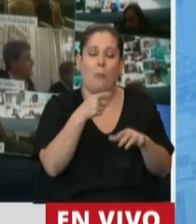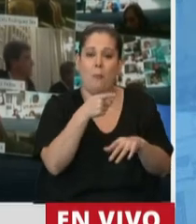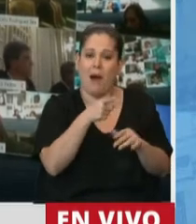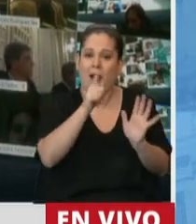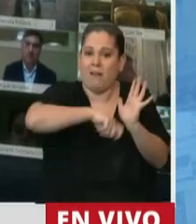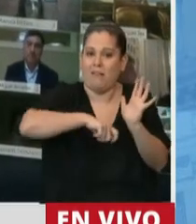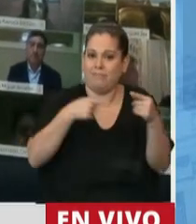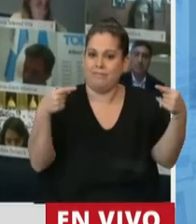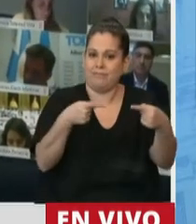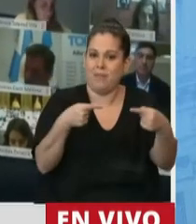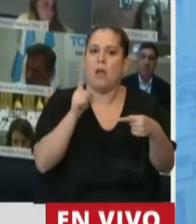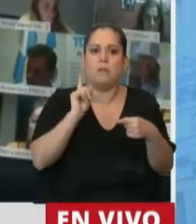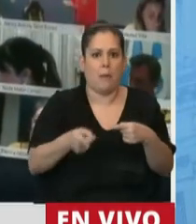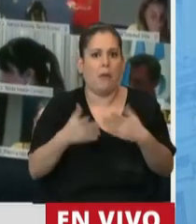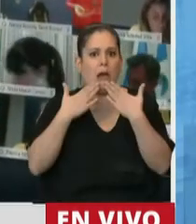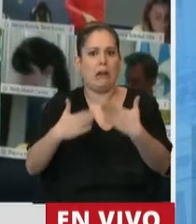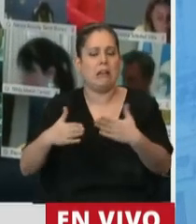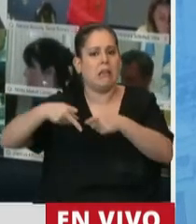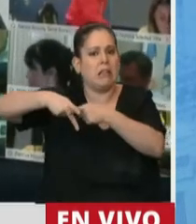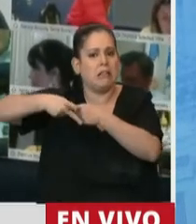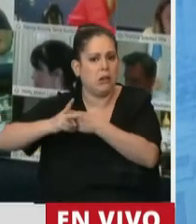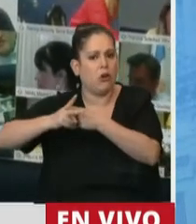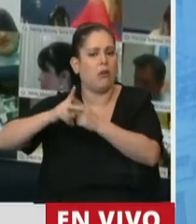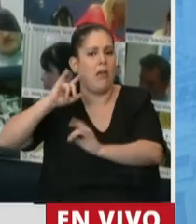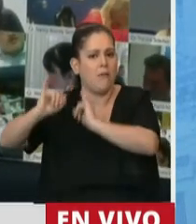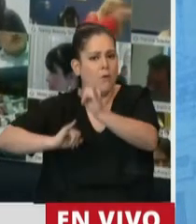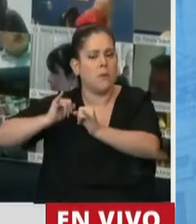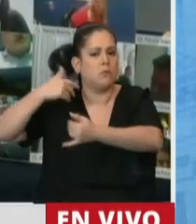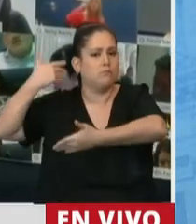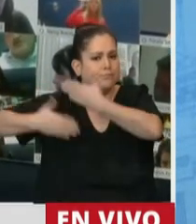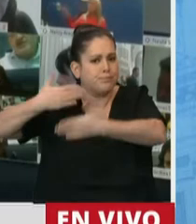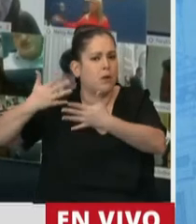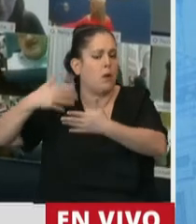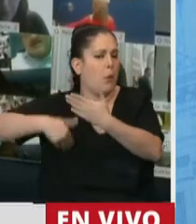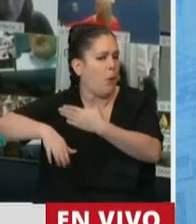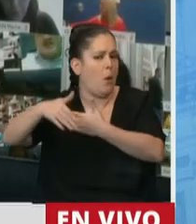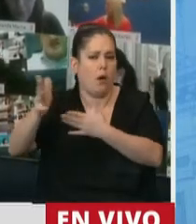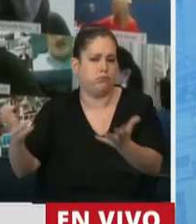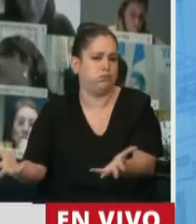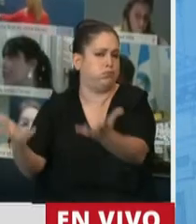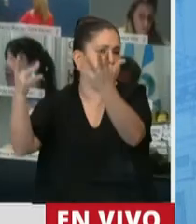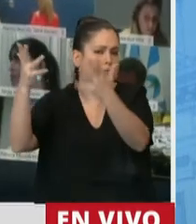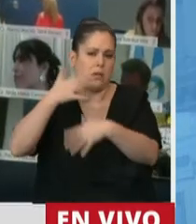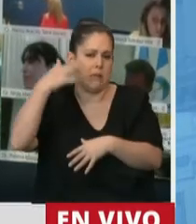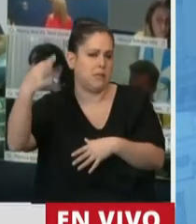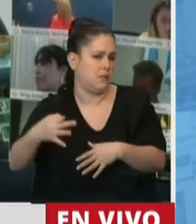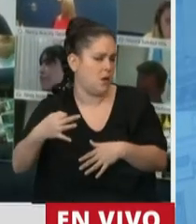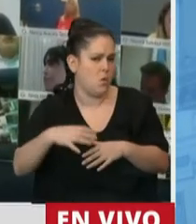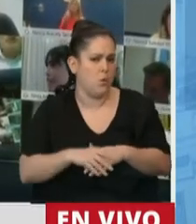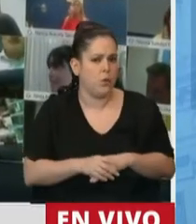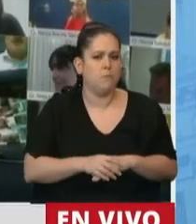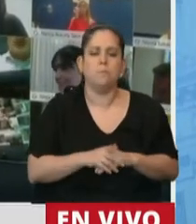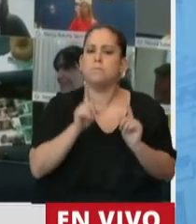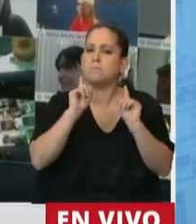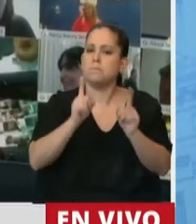indudablemente, producto del avance de la tecnología de la reformación y la publicación, va a crecer y mucho en el futuro. Y que para un